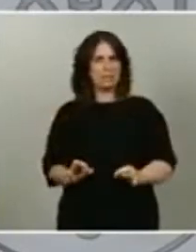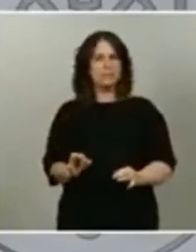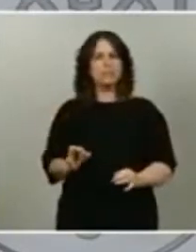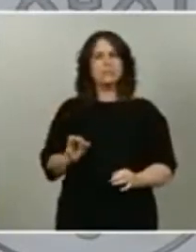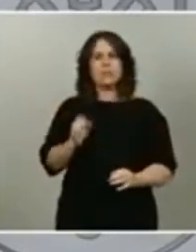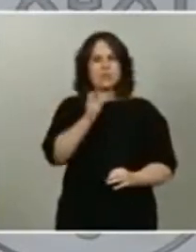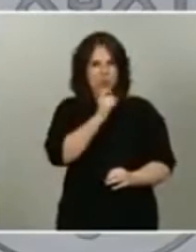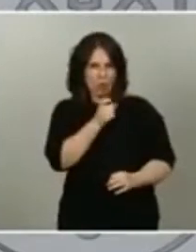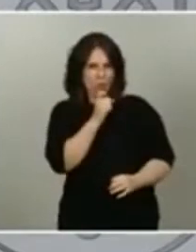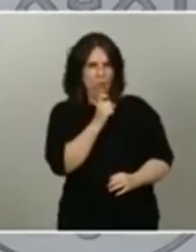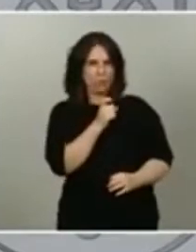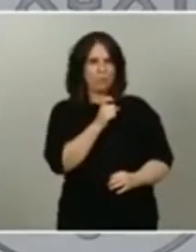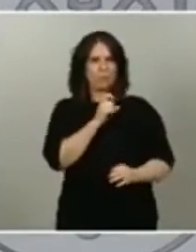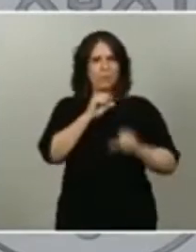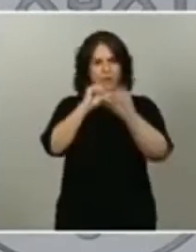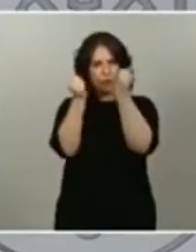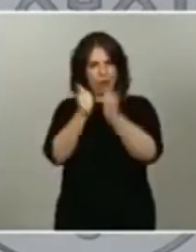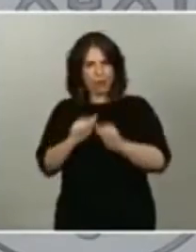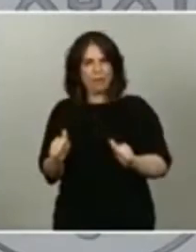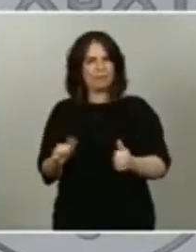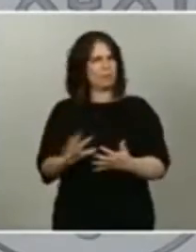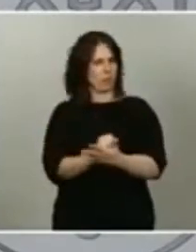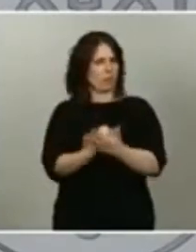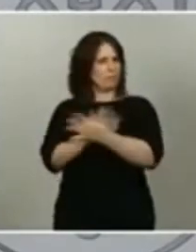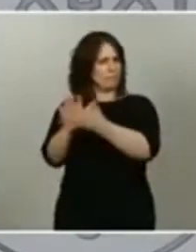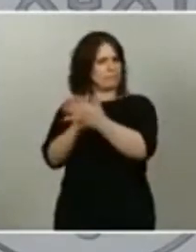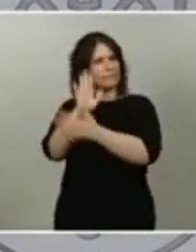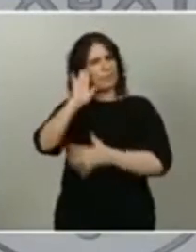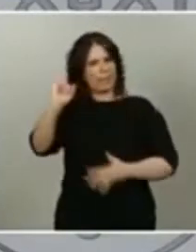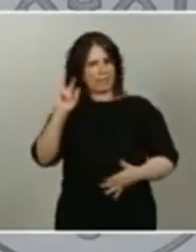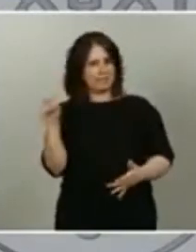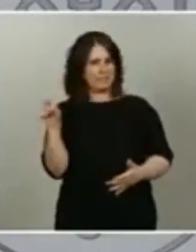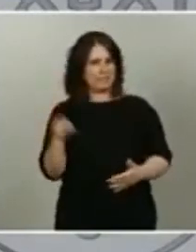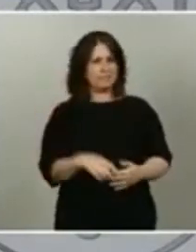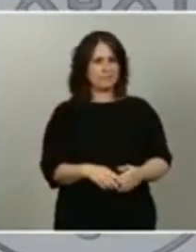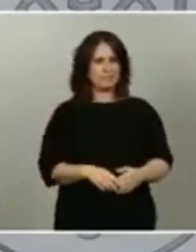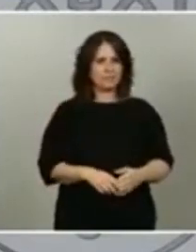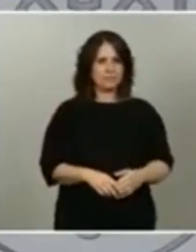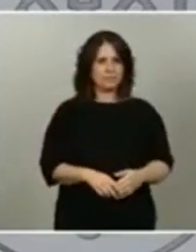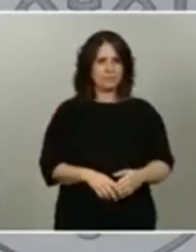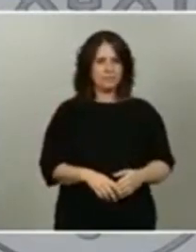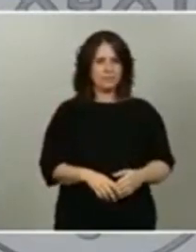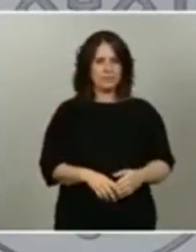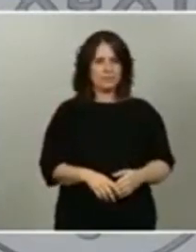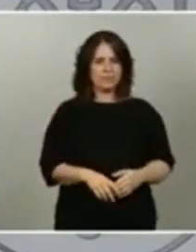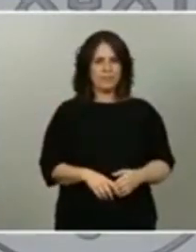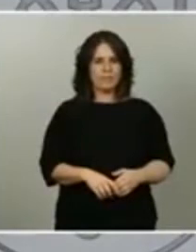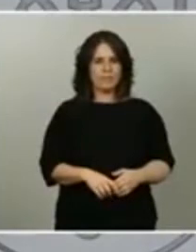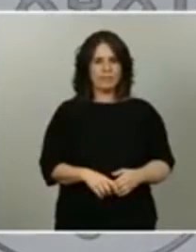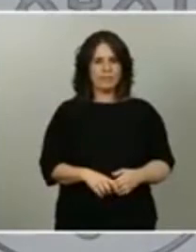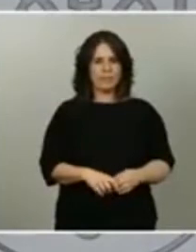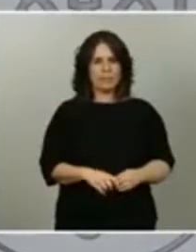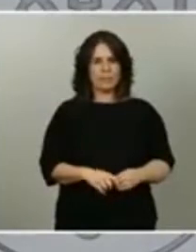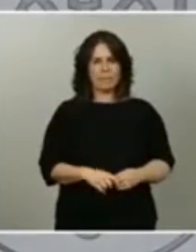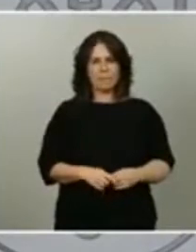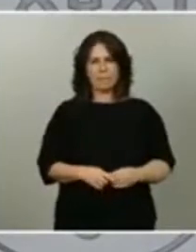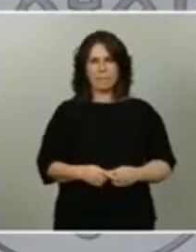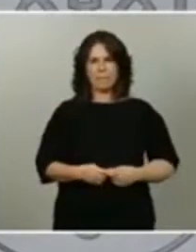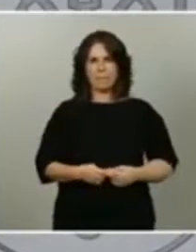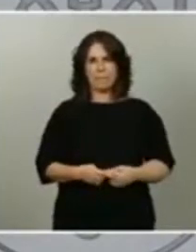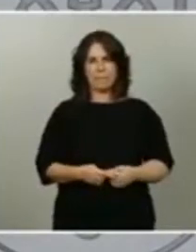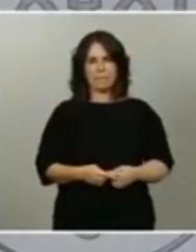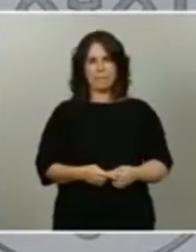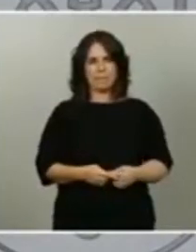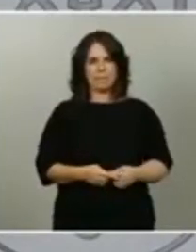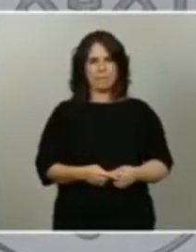desarrollar, pero lo que exige España es que haya un acuerdo de todos los países miembros, de manera que no haya ningún riesgo